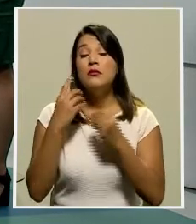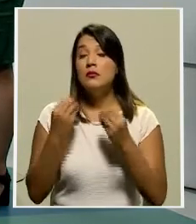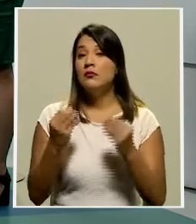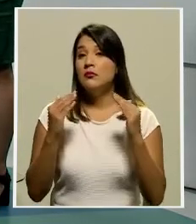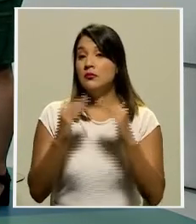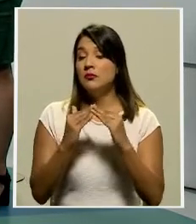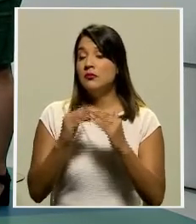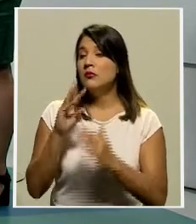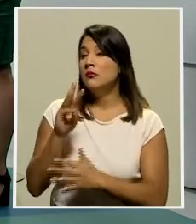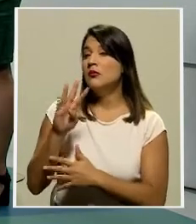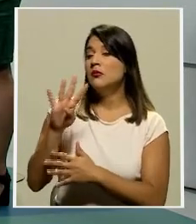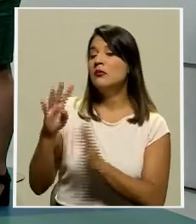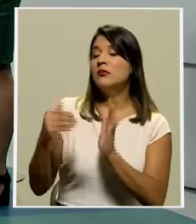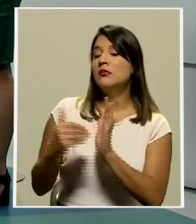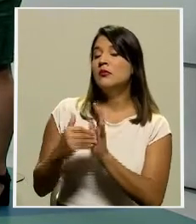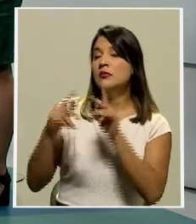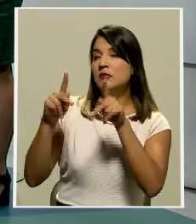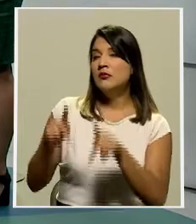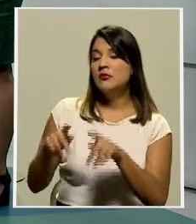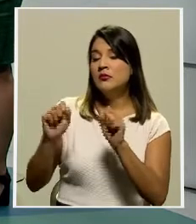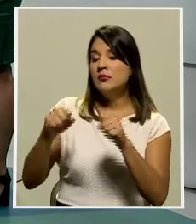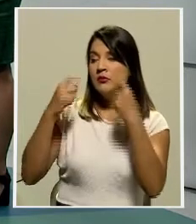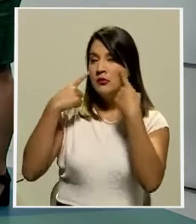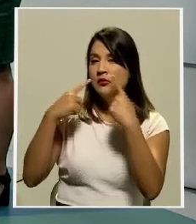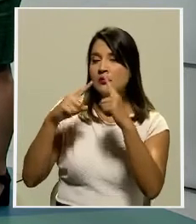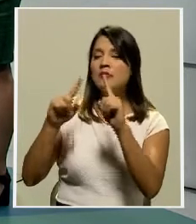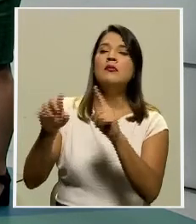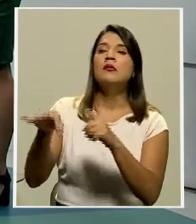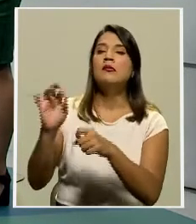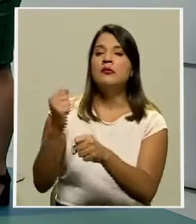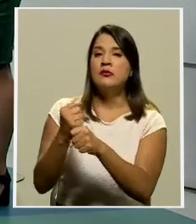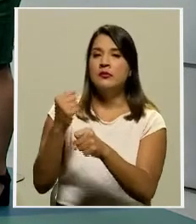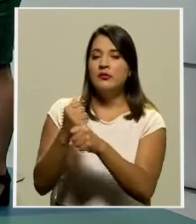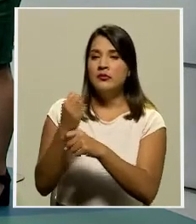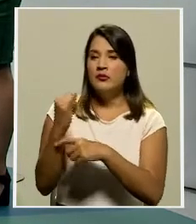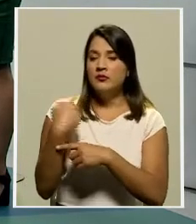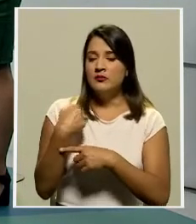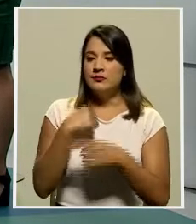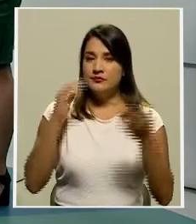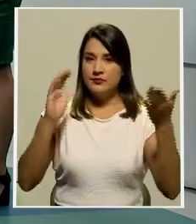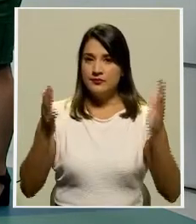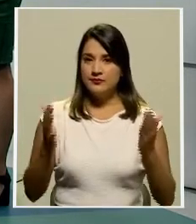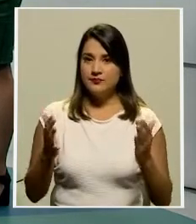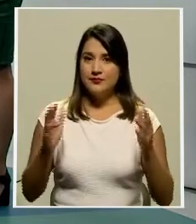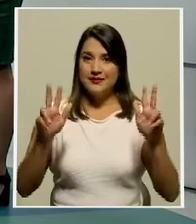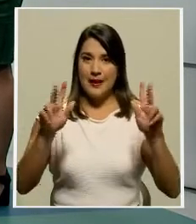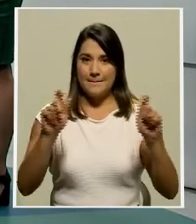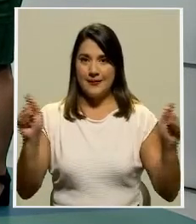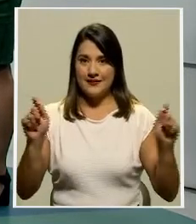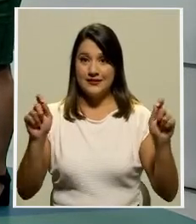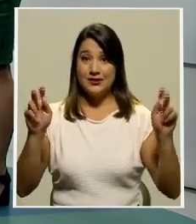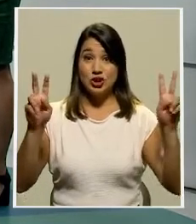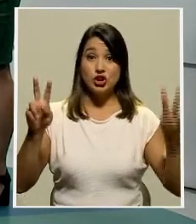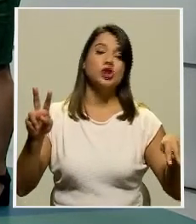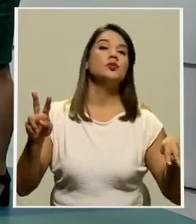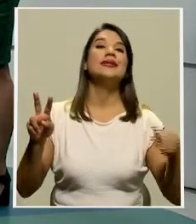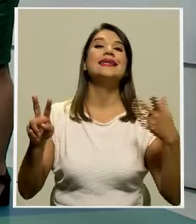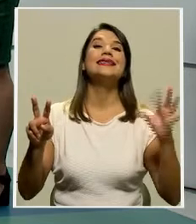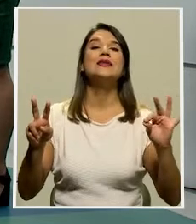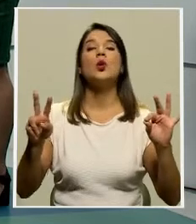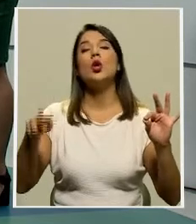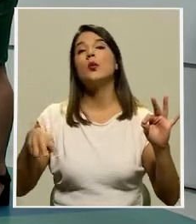64,000 personas lograron conseguir trabajo, si hacemos la comparación entre trimestres del año pasado. Es una cifra bastante